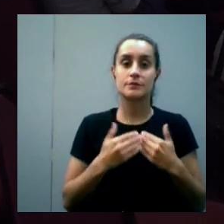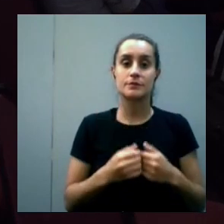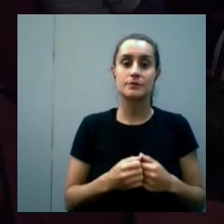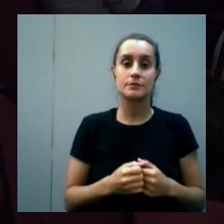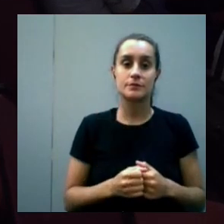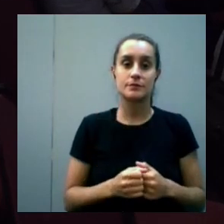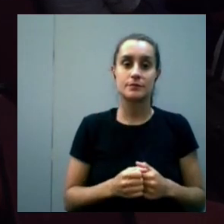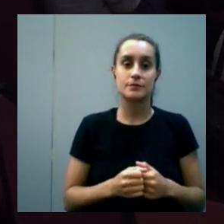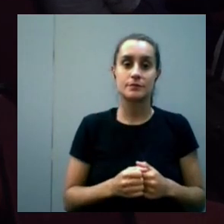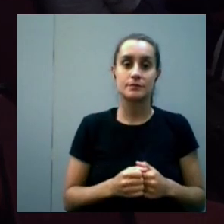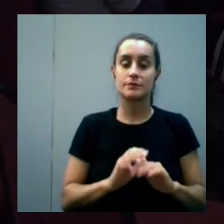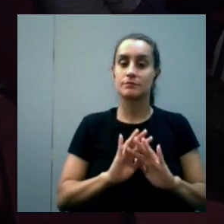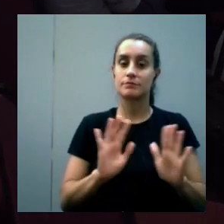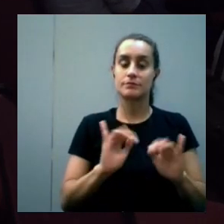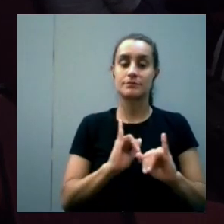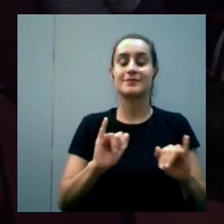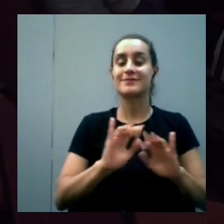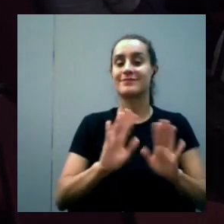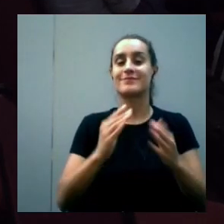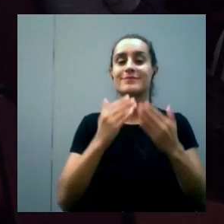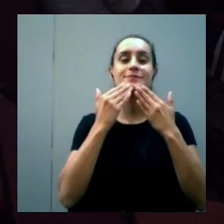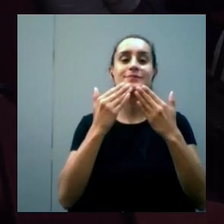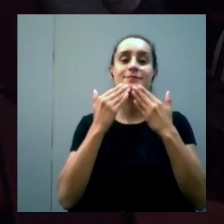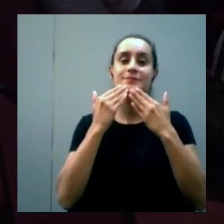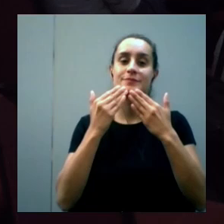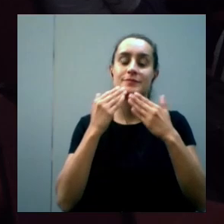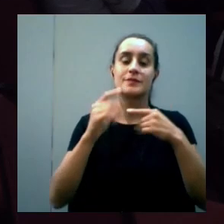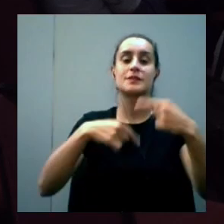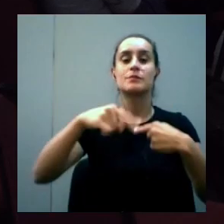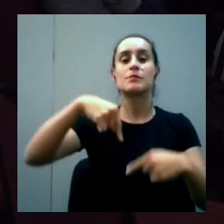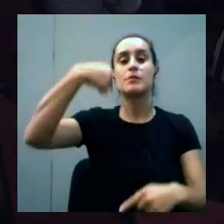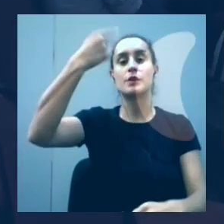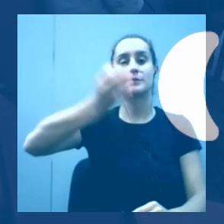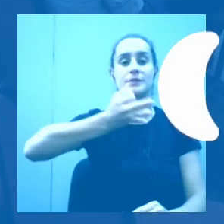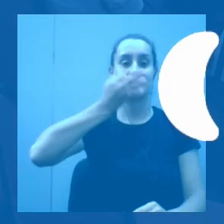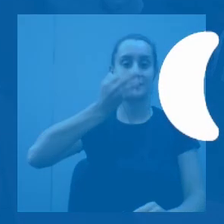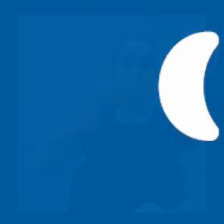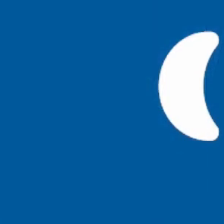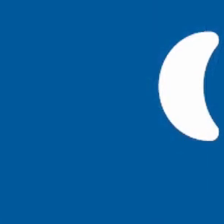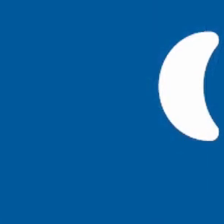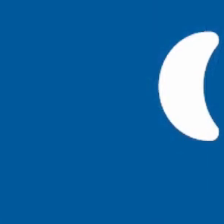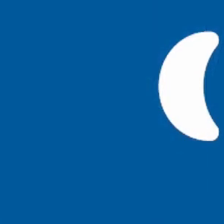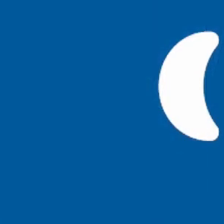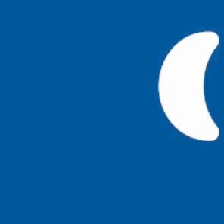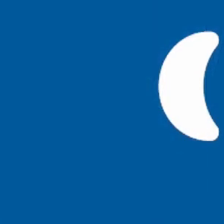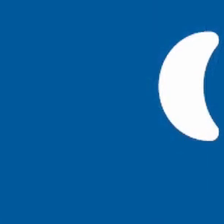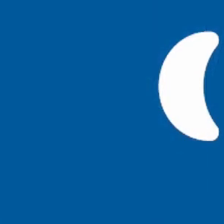charlamos por acá muchas gracias y continuamos no sé cuál es la charla que sigue pero los dejo sé cuál